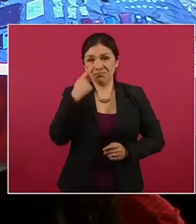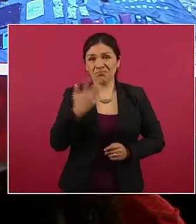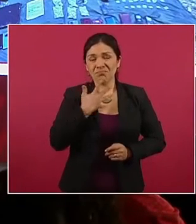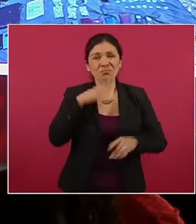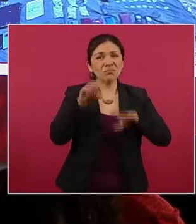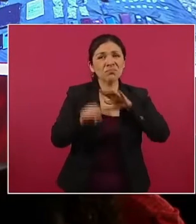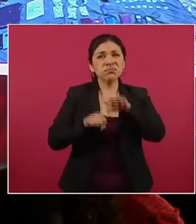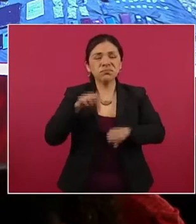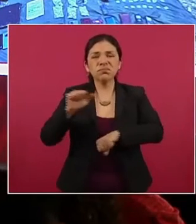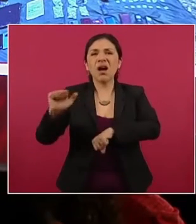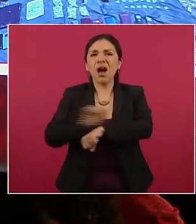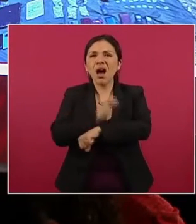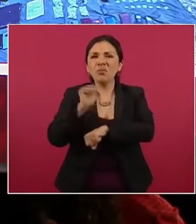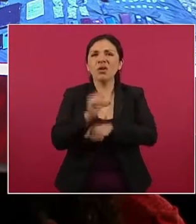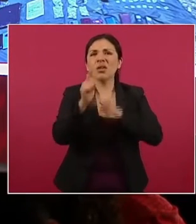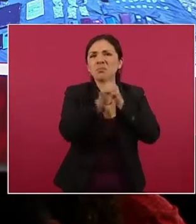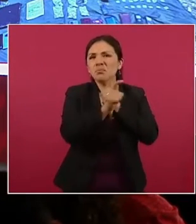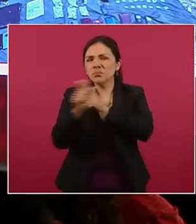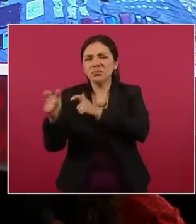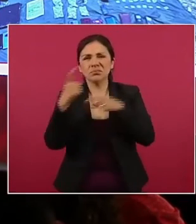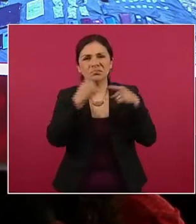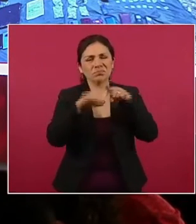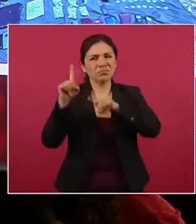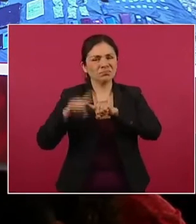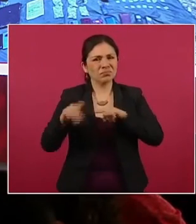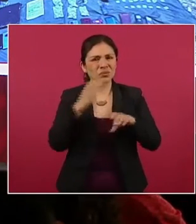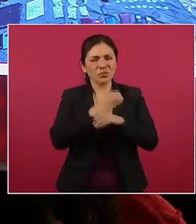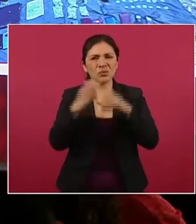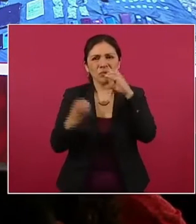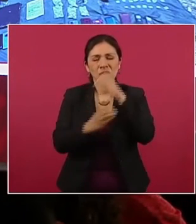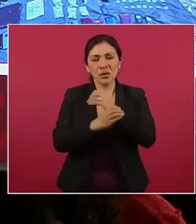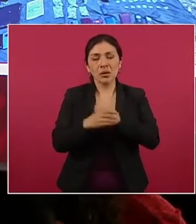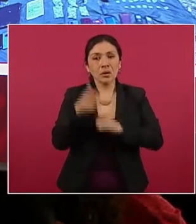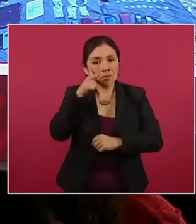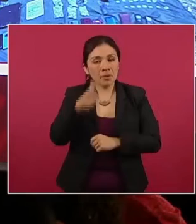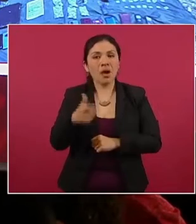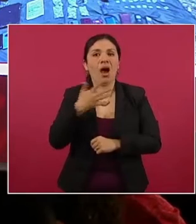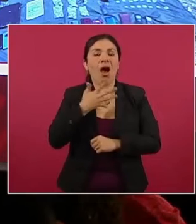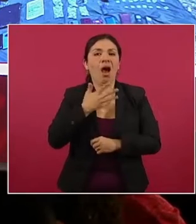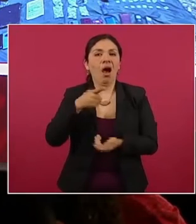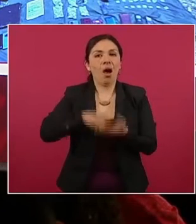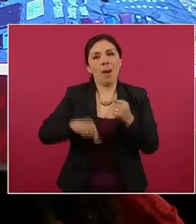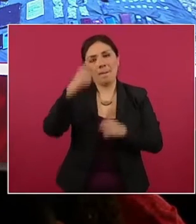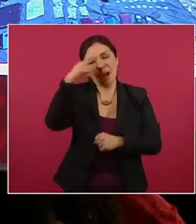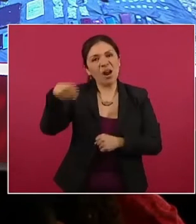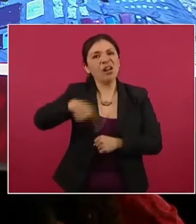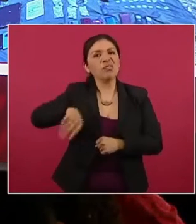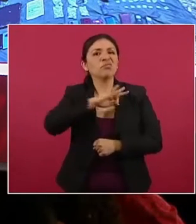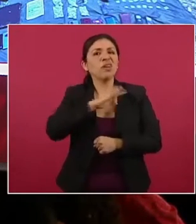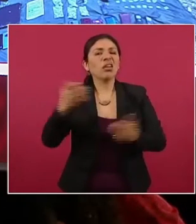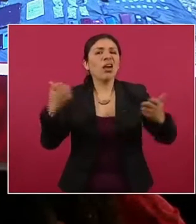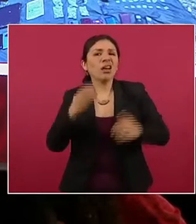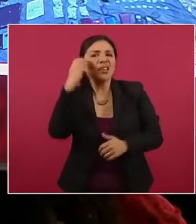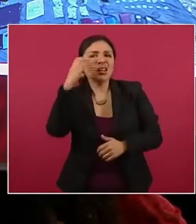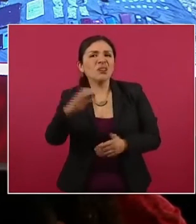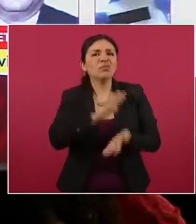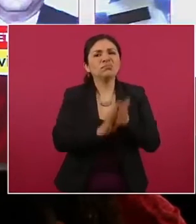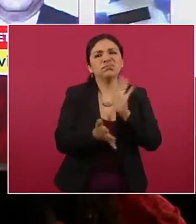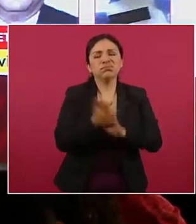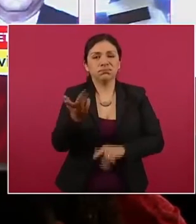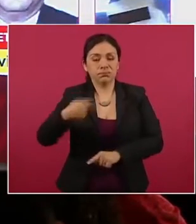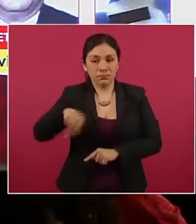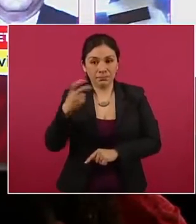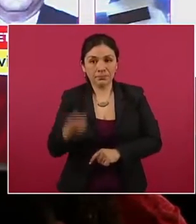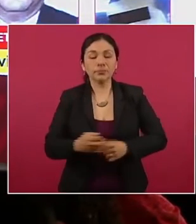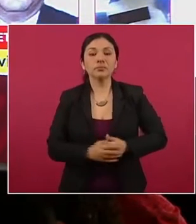Durango con reporte de robo, entre otros instrumentos para cometer hechos criminales. Siguiente.